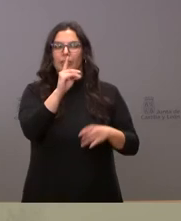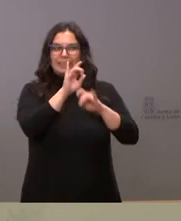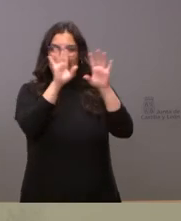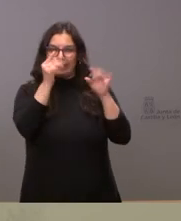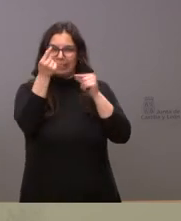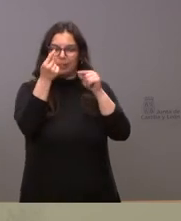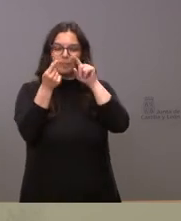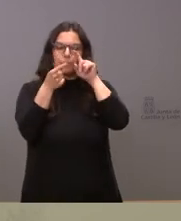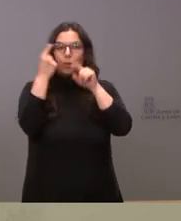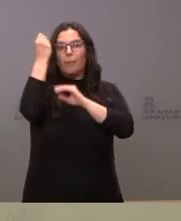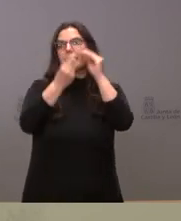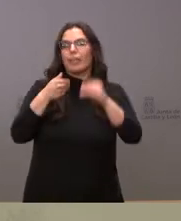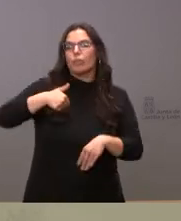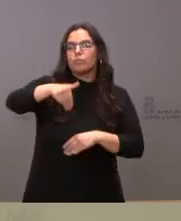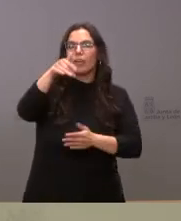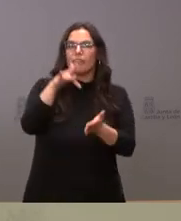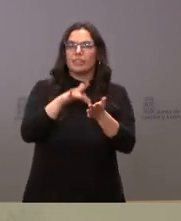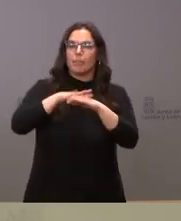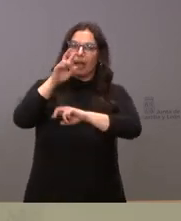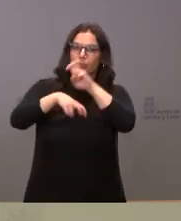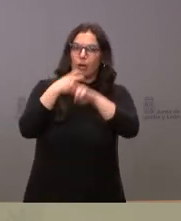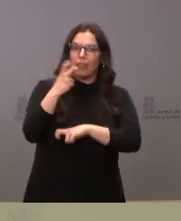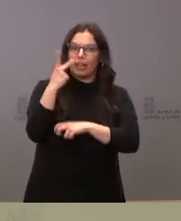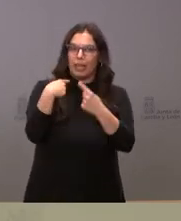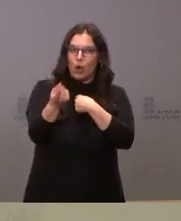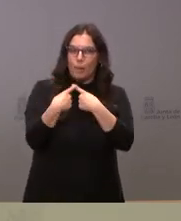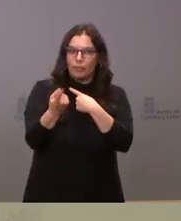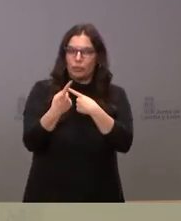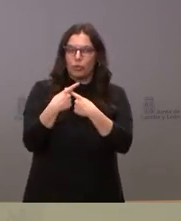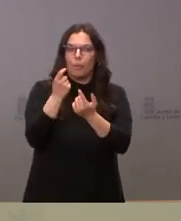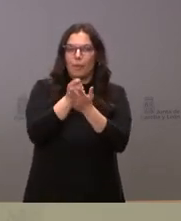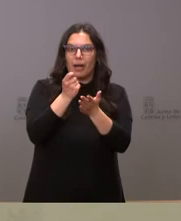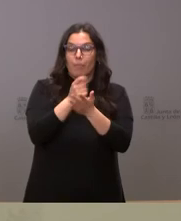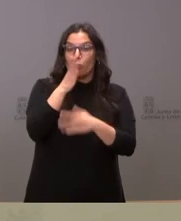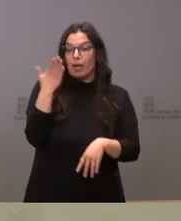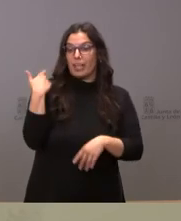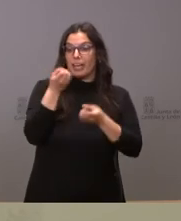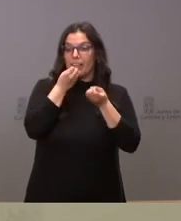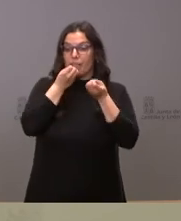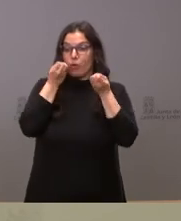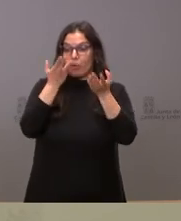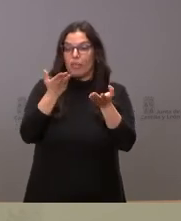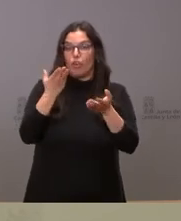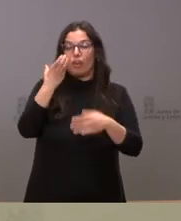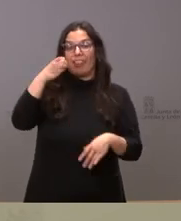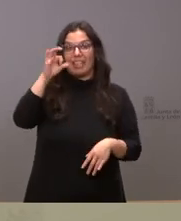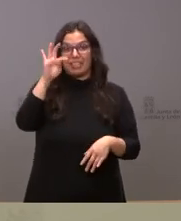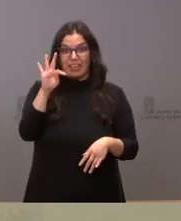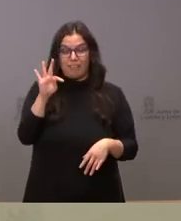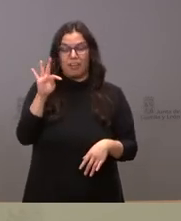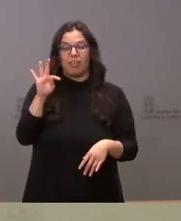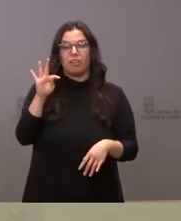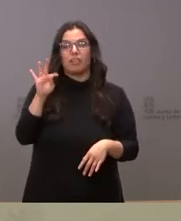No sé si barajan alguna fecha de actualización de ese kilometraje porque ayer la información que trasladaba a CESIF era como que